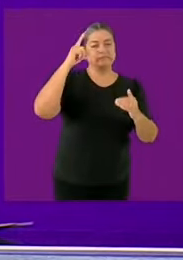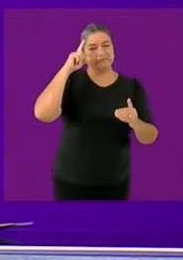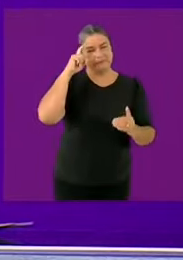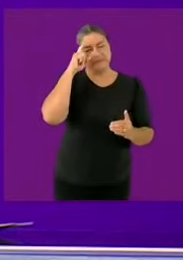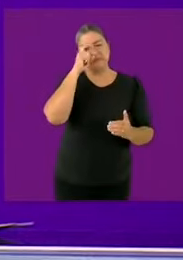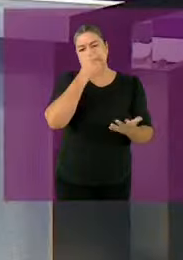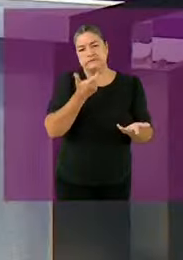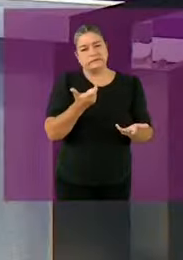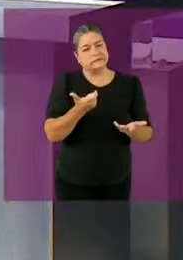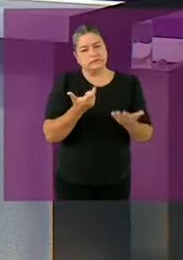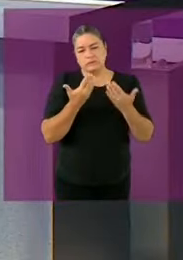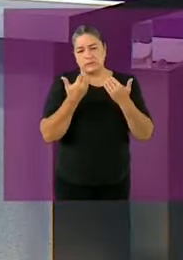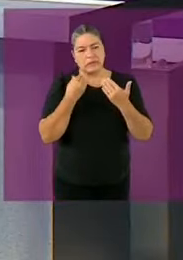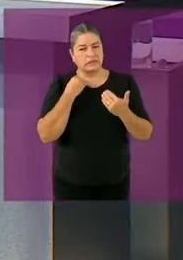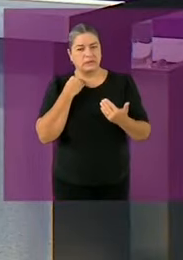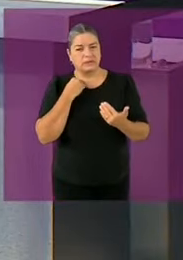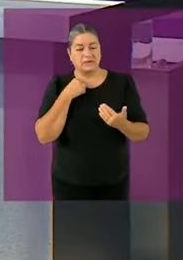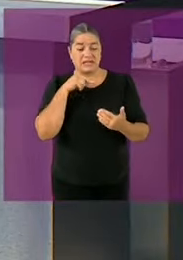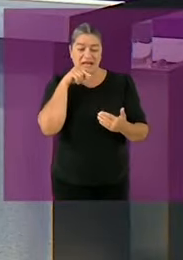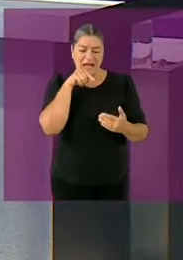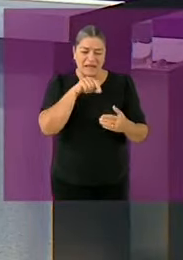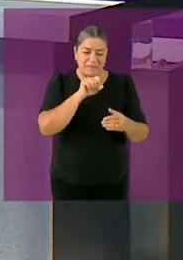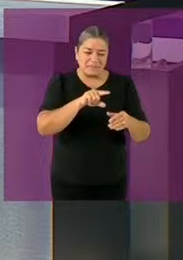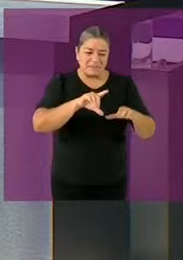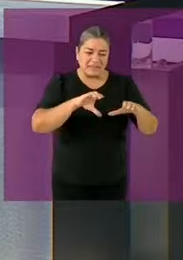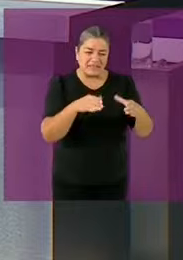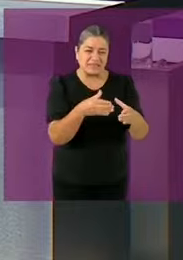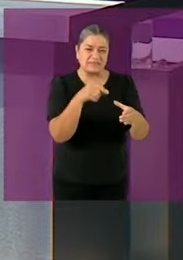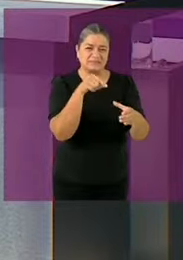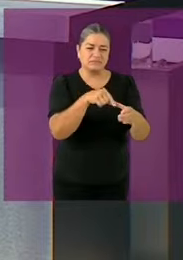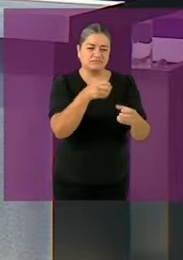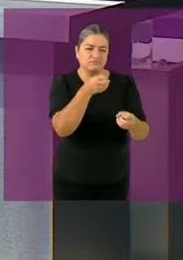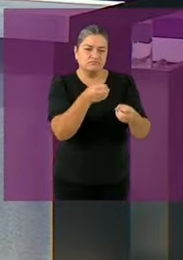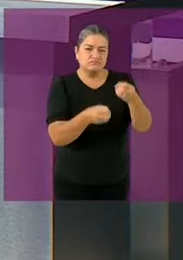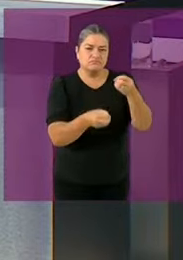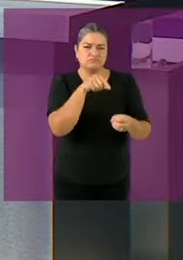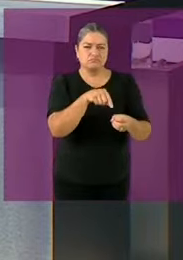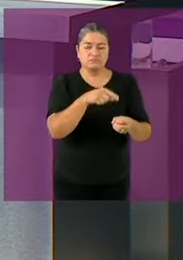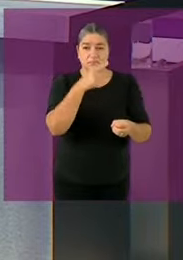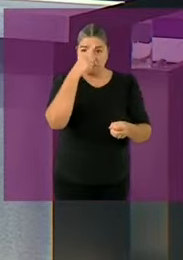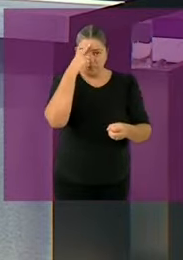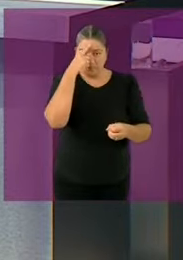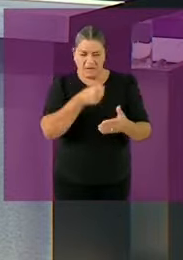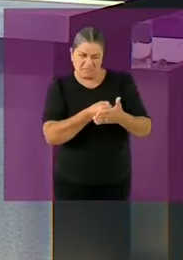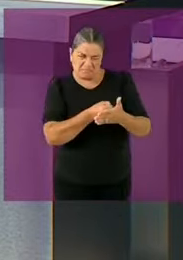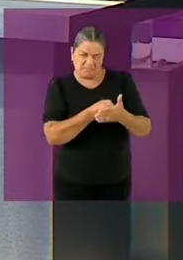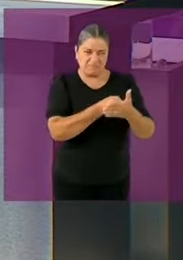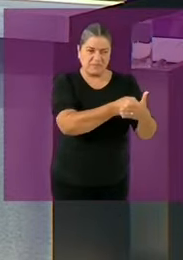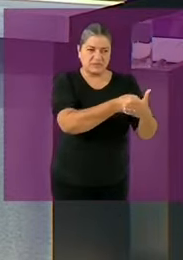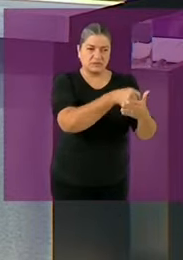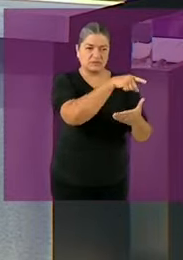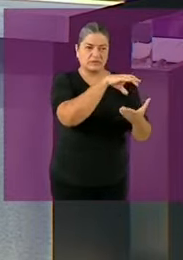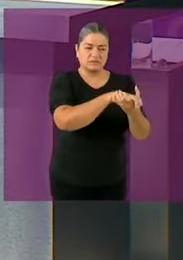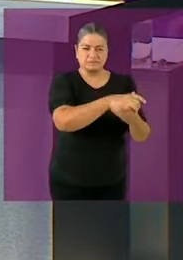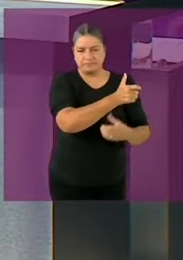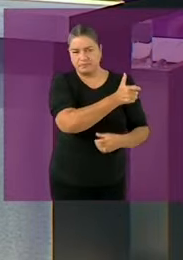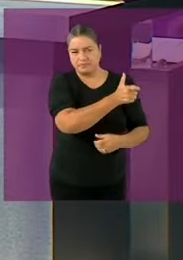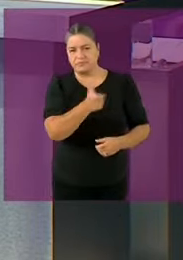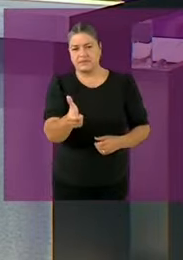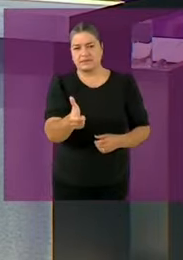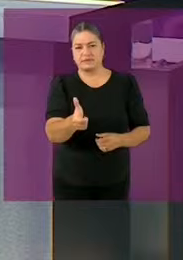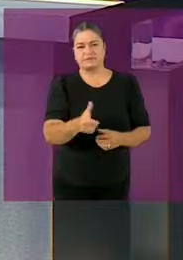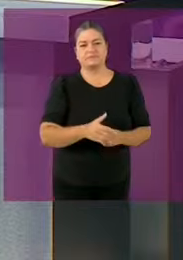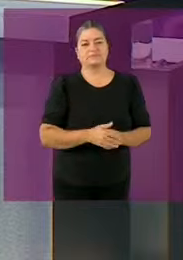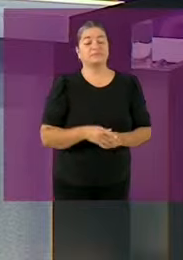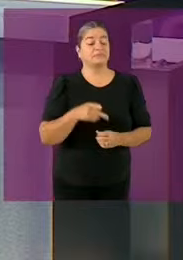son más pobres hay que decir que las mujeres indígenas están en una situación aún más grave candidata Xochitl Galvez